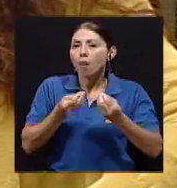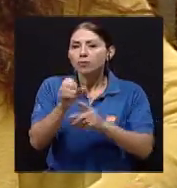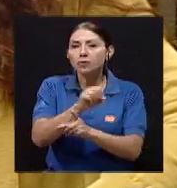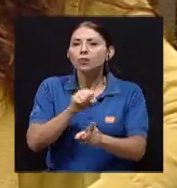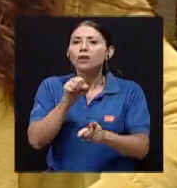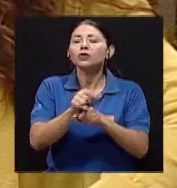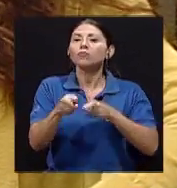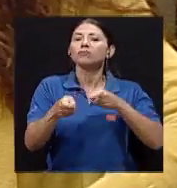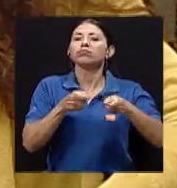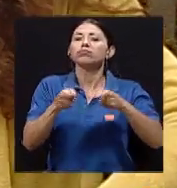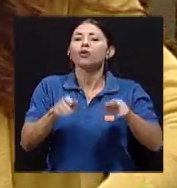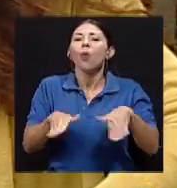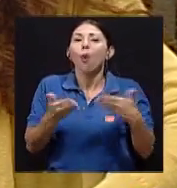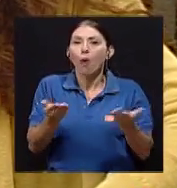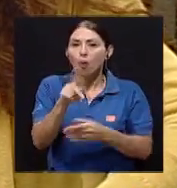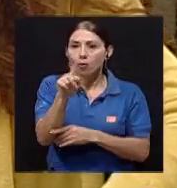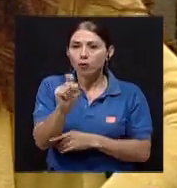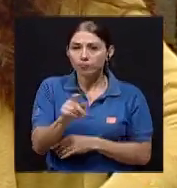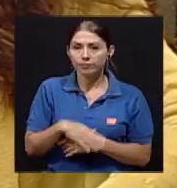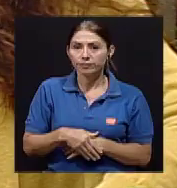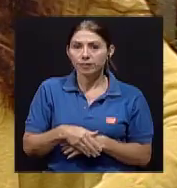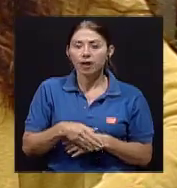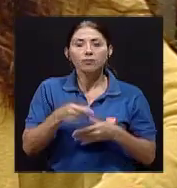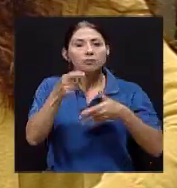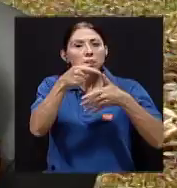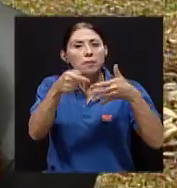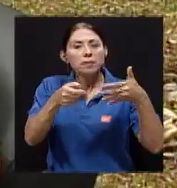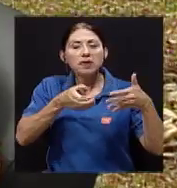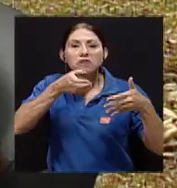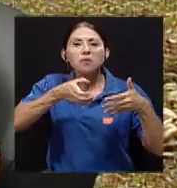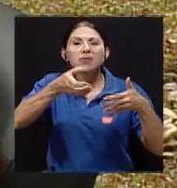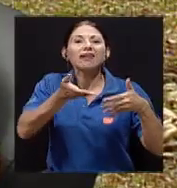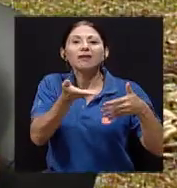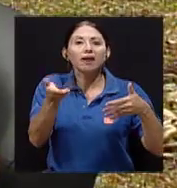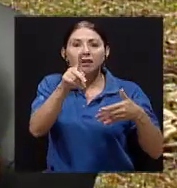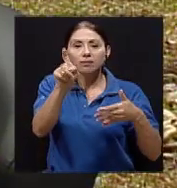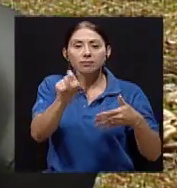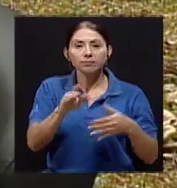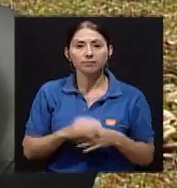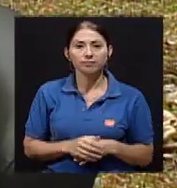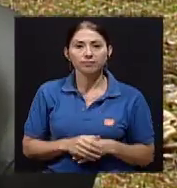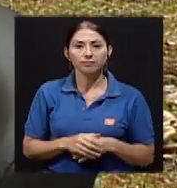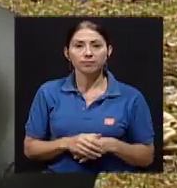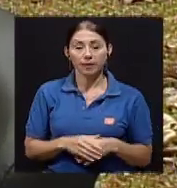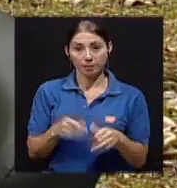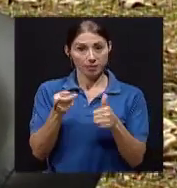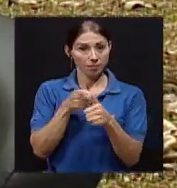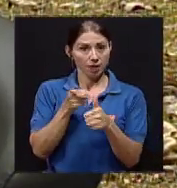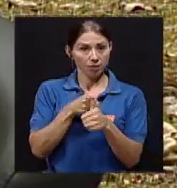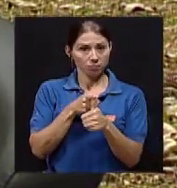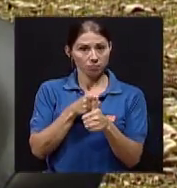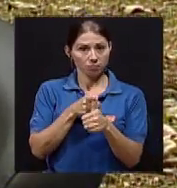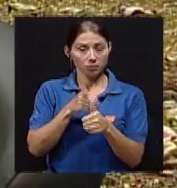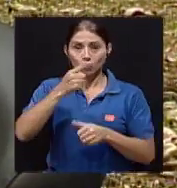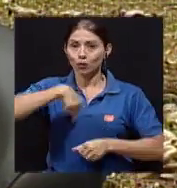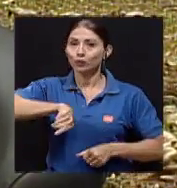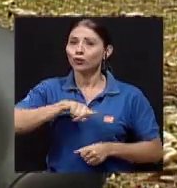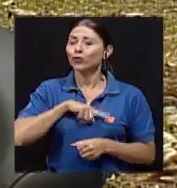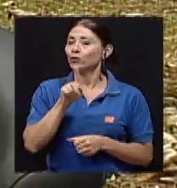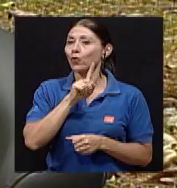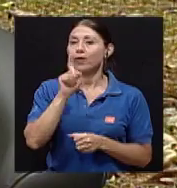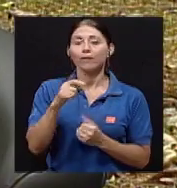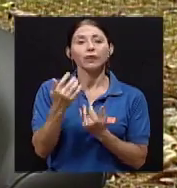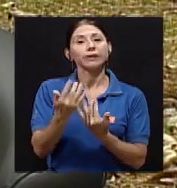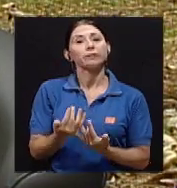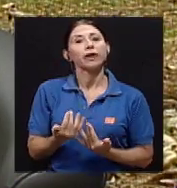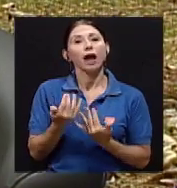recomendarle a la gente? ¿Qué hacemos? ¿Cómo lo hacemos? Primero que nada, no esperar a que nos suceda algo, ¿verdad? Como